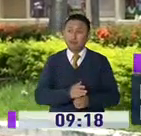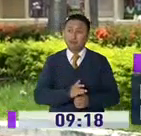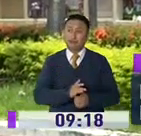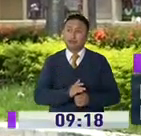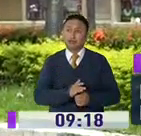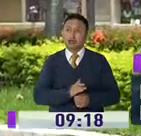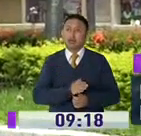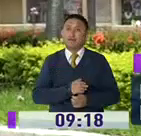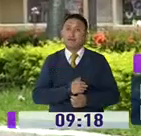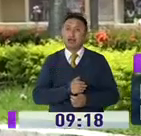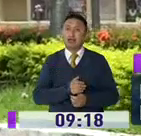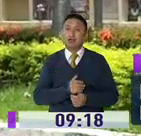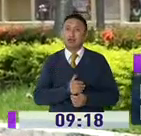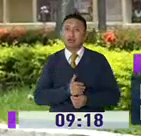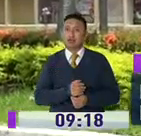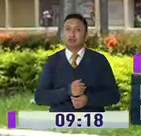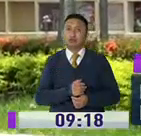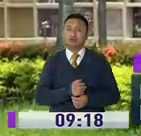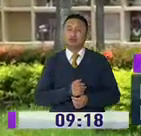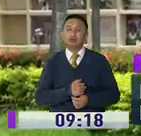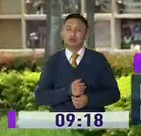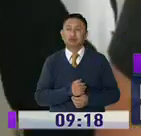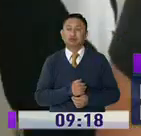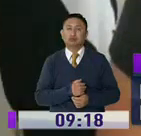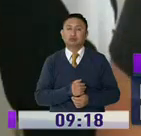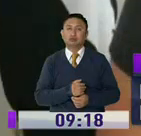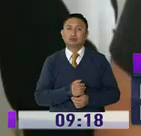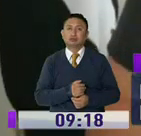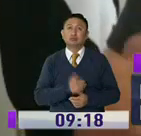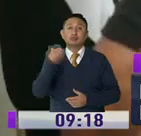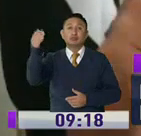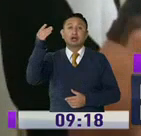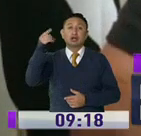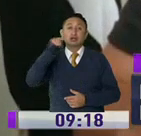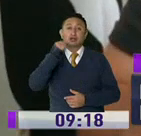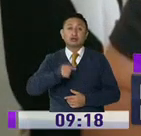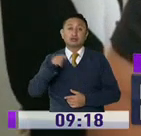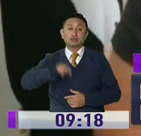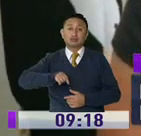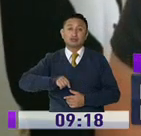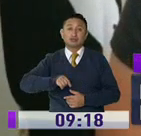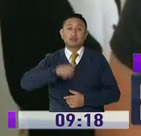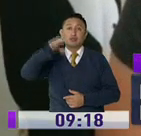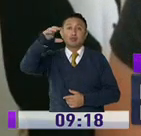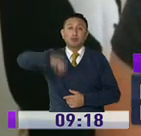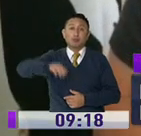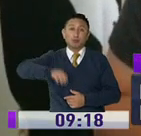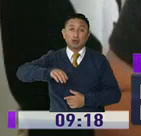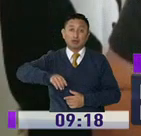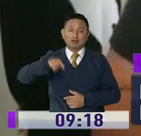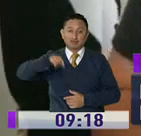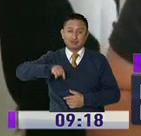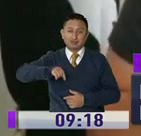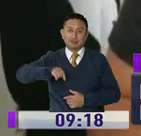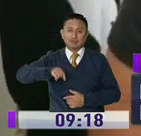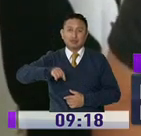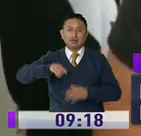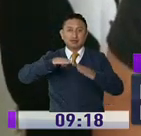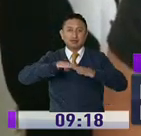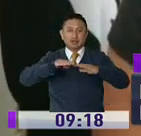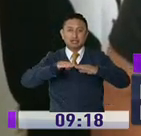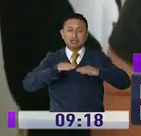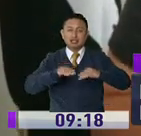en estas bóvedas. Hemos instaurado a todos los alcaldes que en vista de la realidad de nuestra provincia, tomando en cuenta nuestro nivel freático,